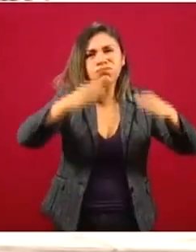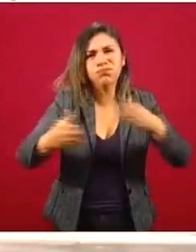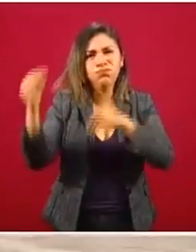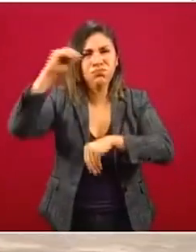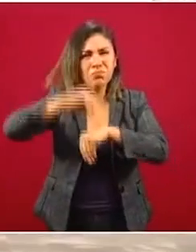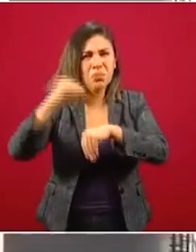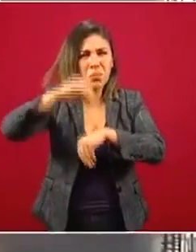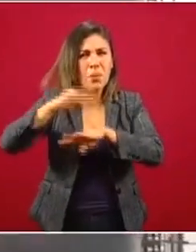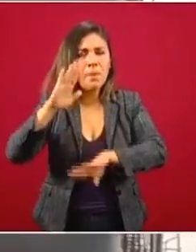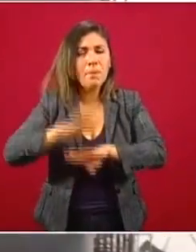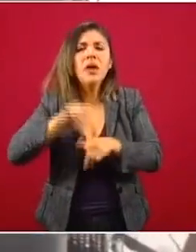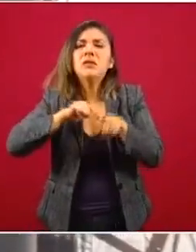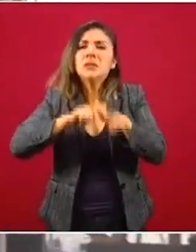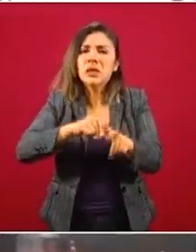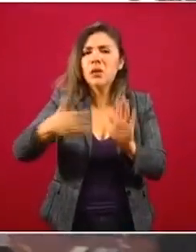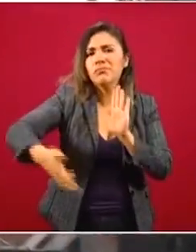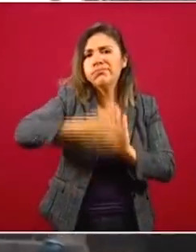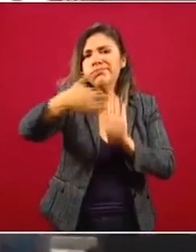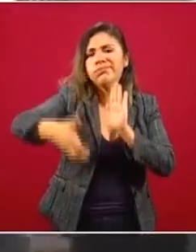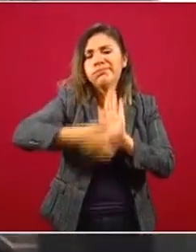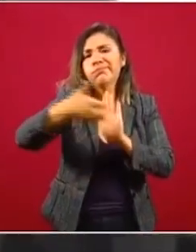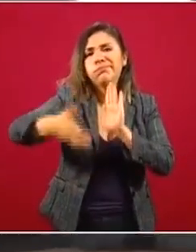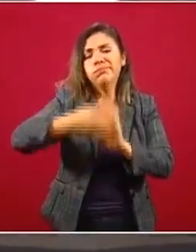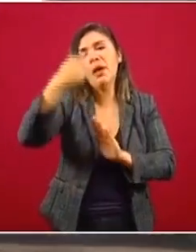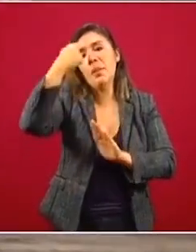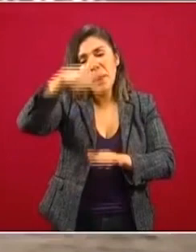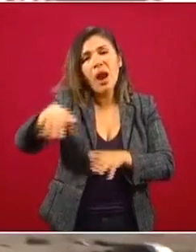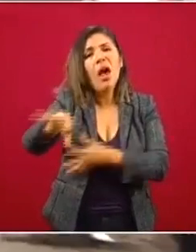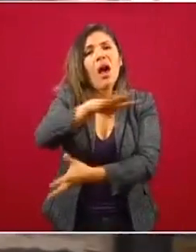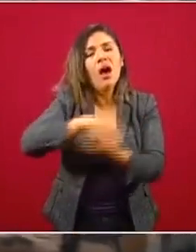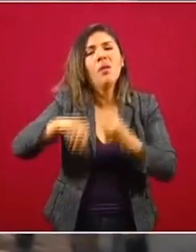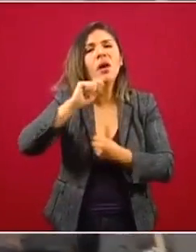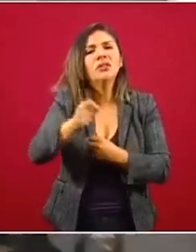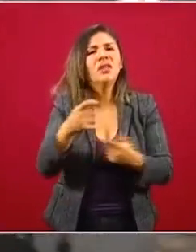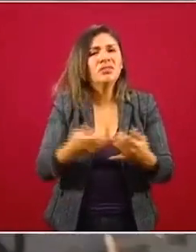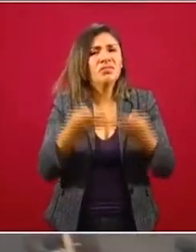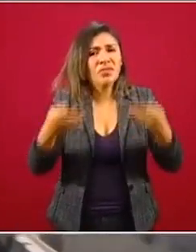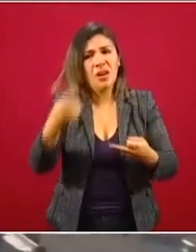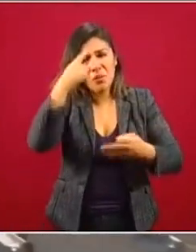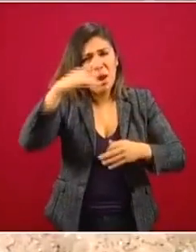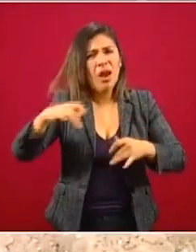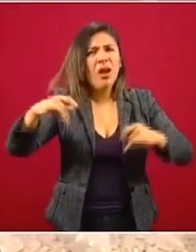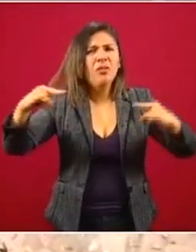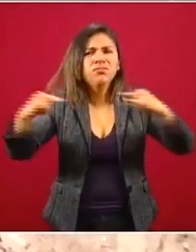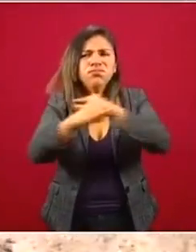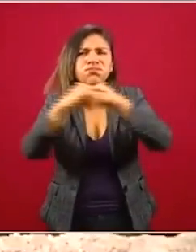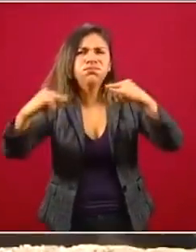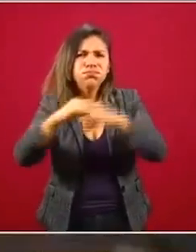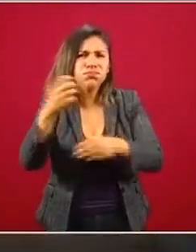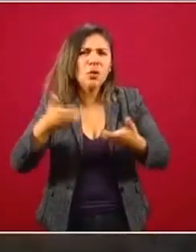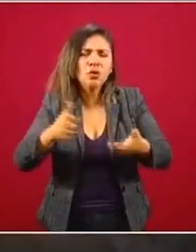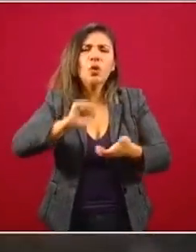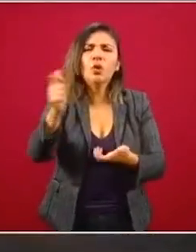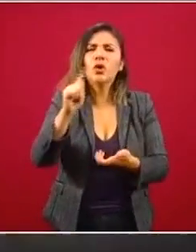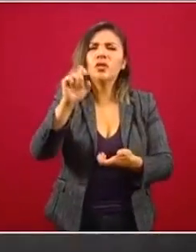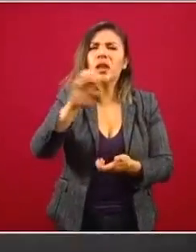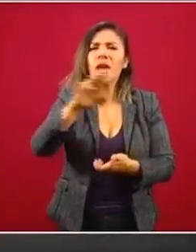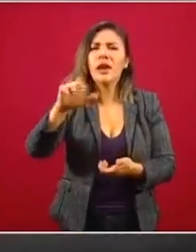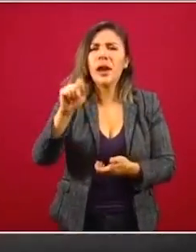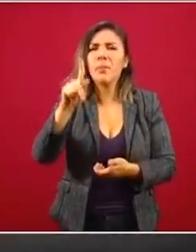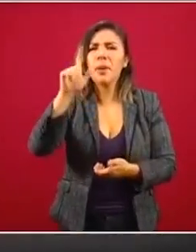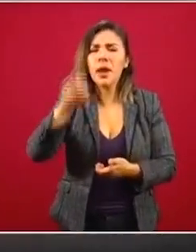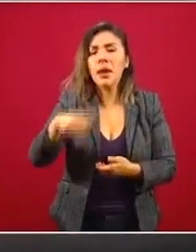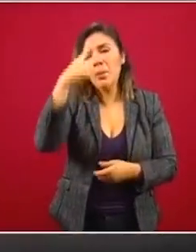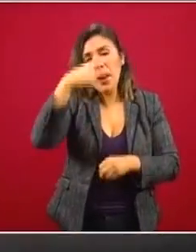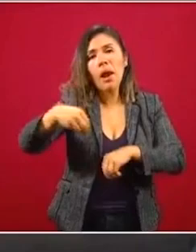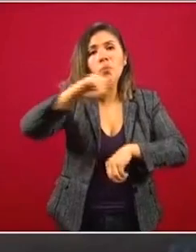continúa con la excavación encaja para sustitución de terreno en vialidades y conformación de terraplenes, el habilitado y armado de acero